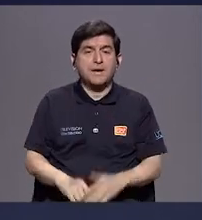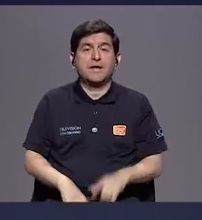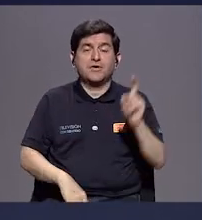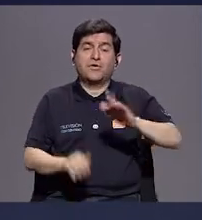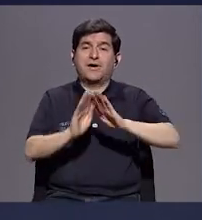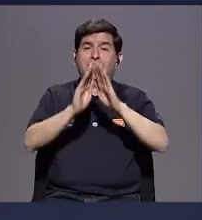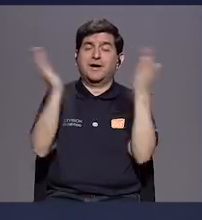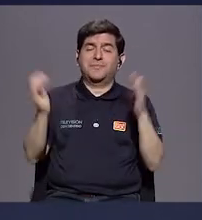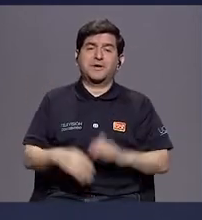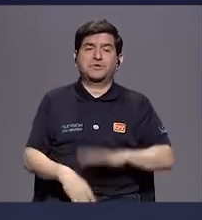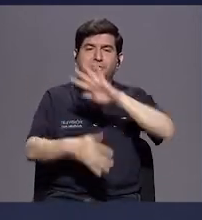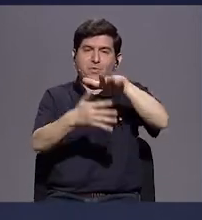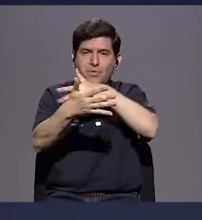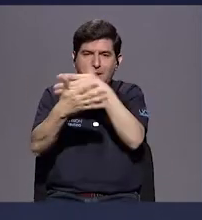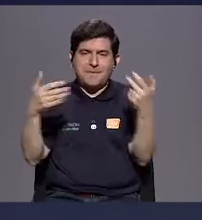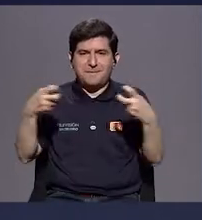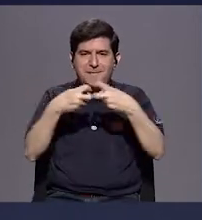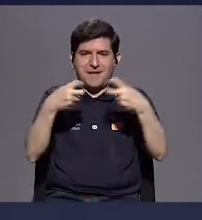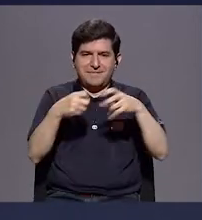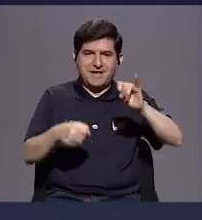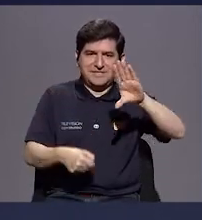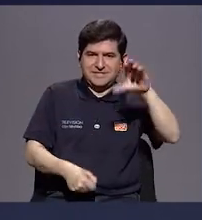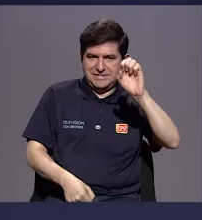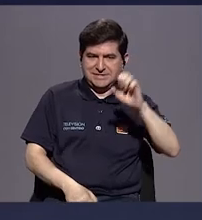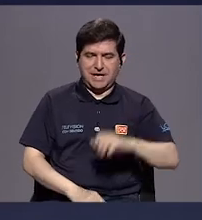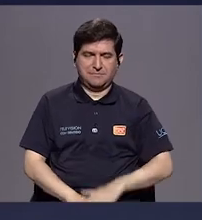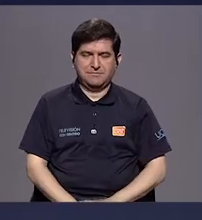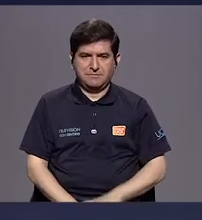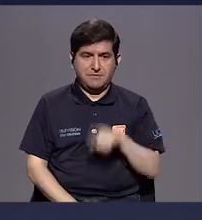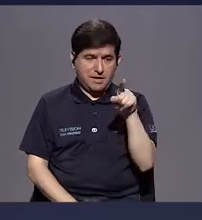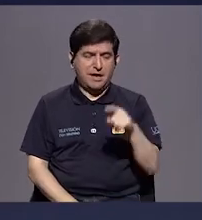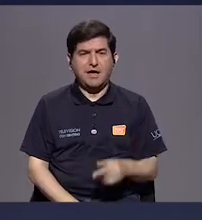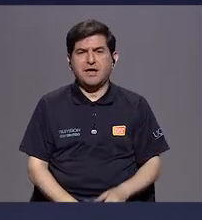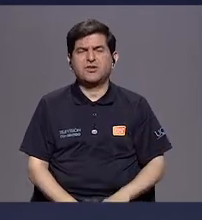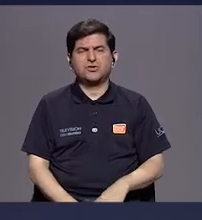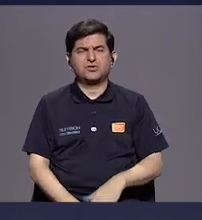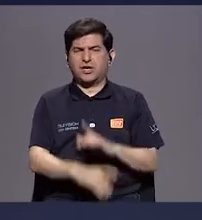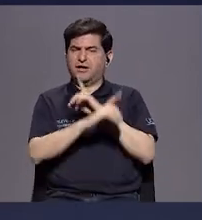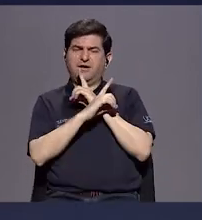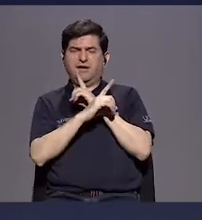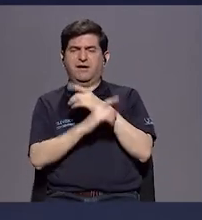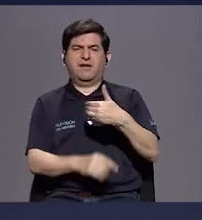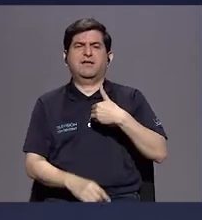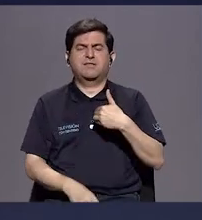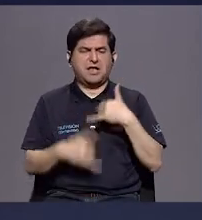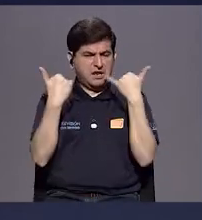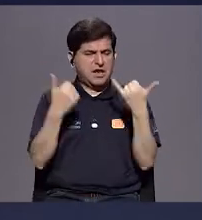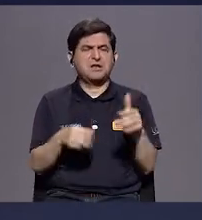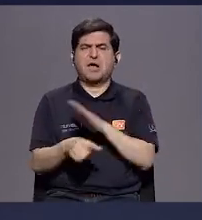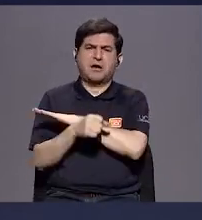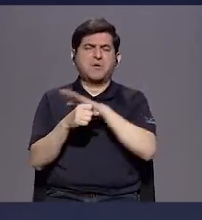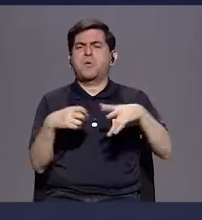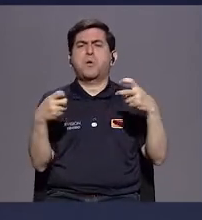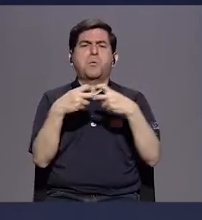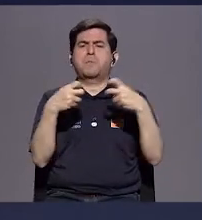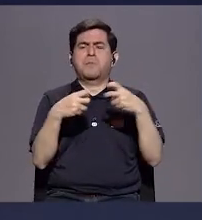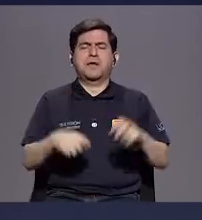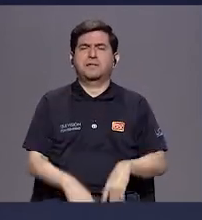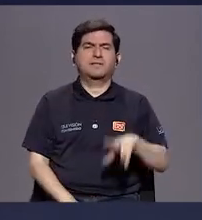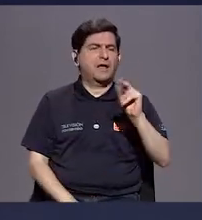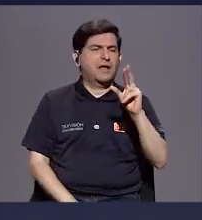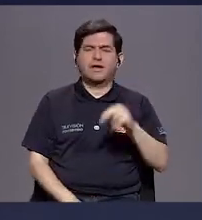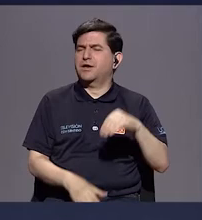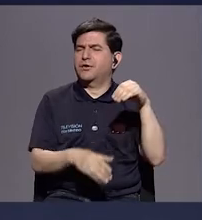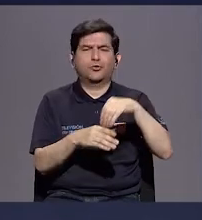en la matriz eléctrica del ICE que ellos han estado a la defensa de que tenemos suficiente electricidad y no estarían